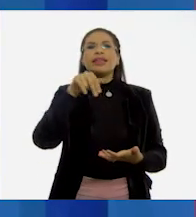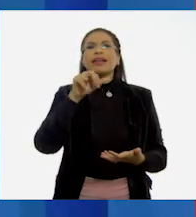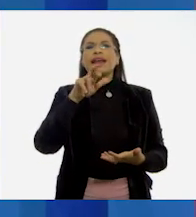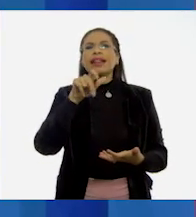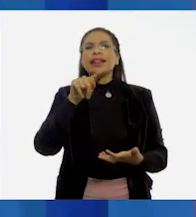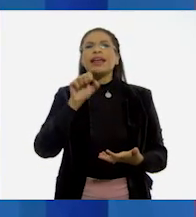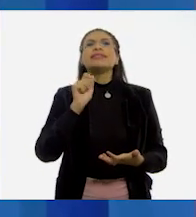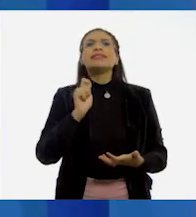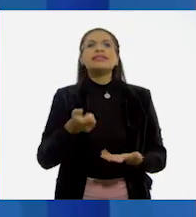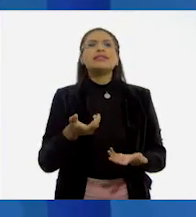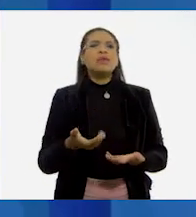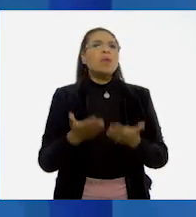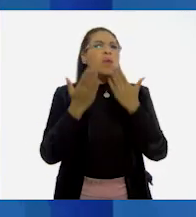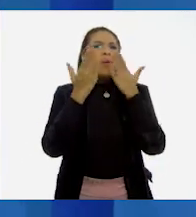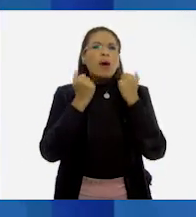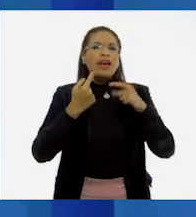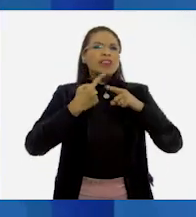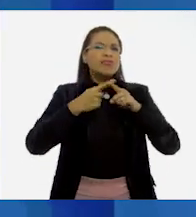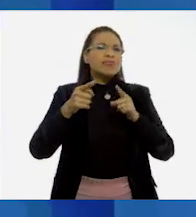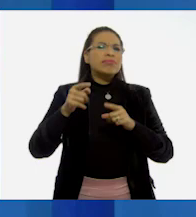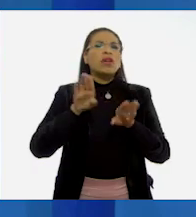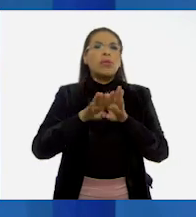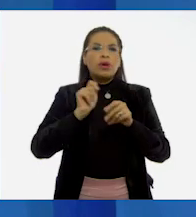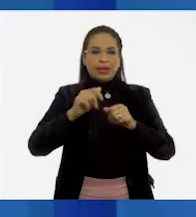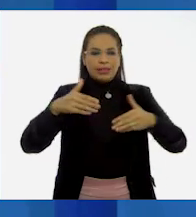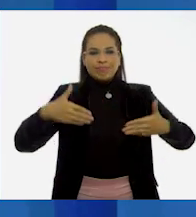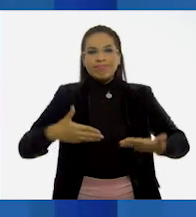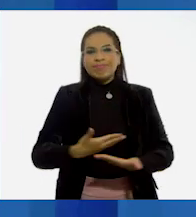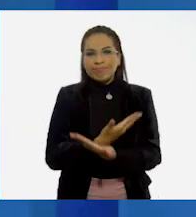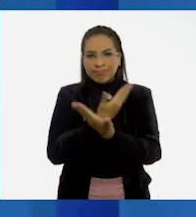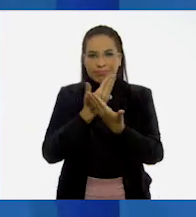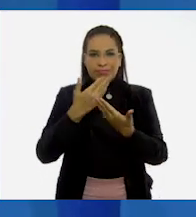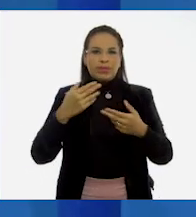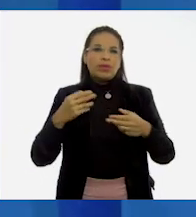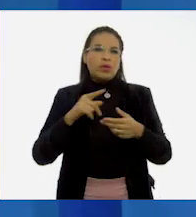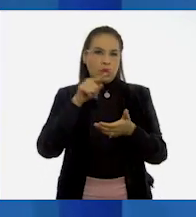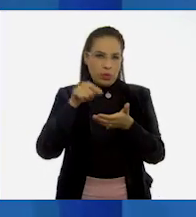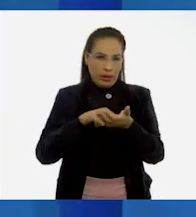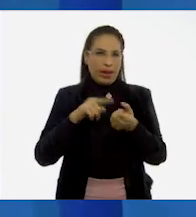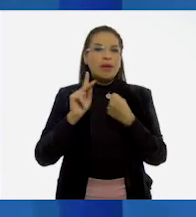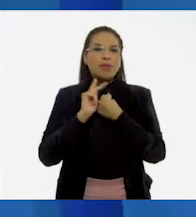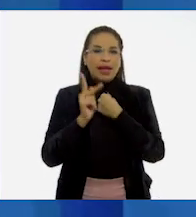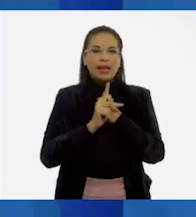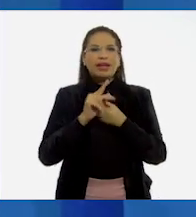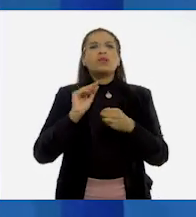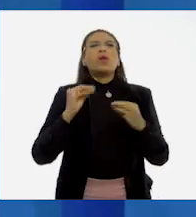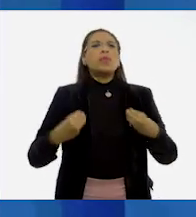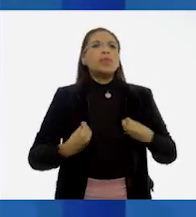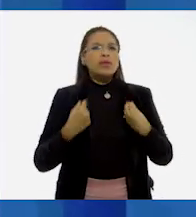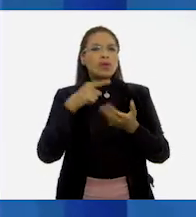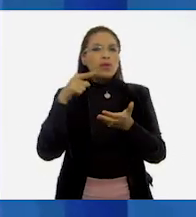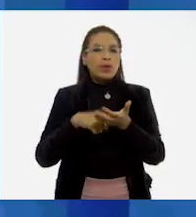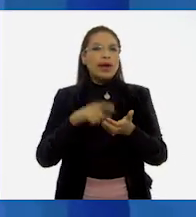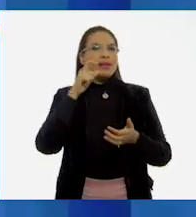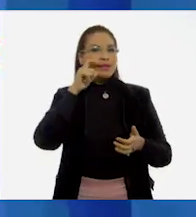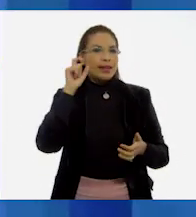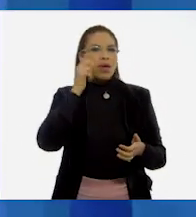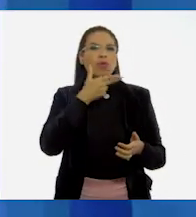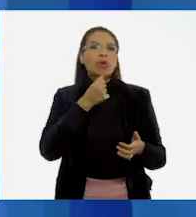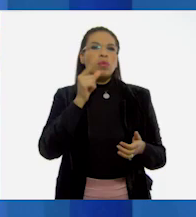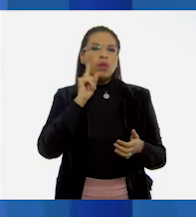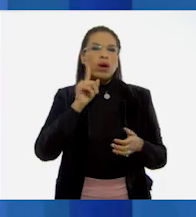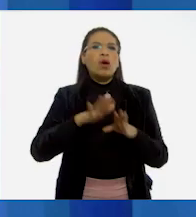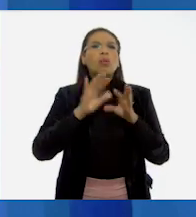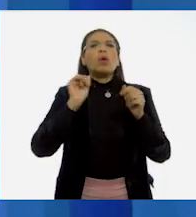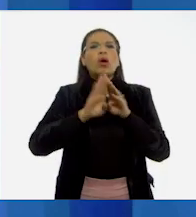significa que no hay distinción alguna de nacionalidad, lugar de residencia, sexo, origen nacional o